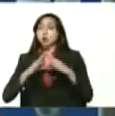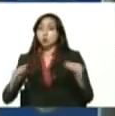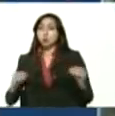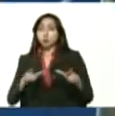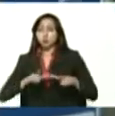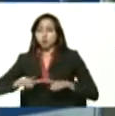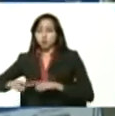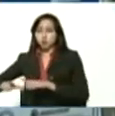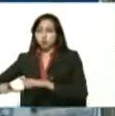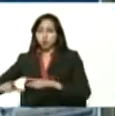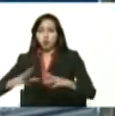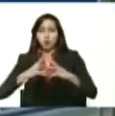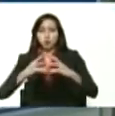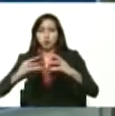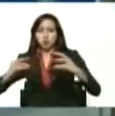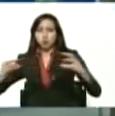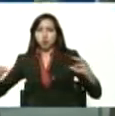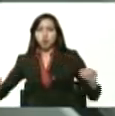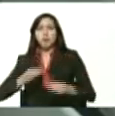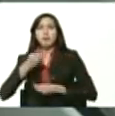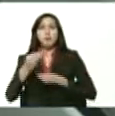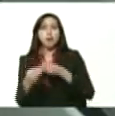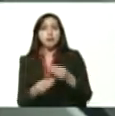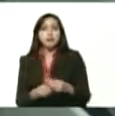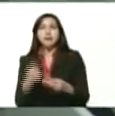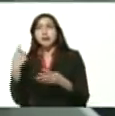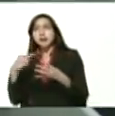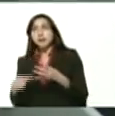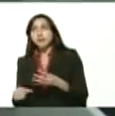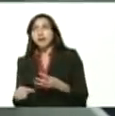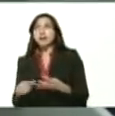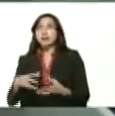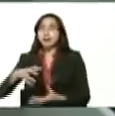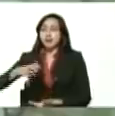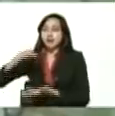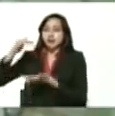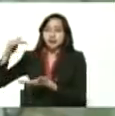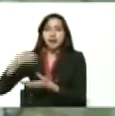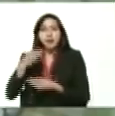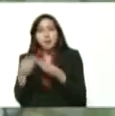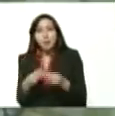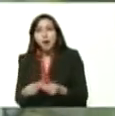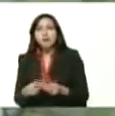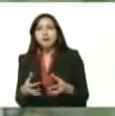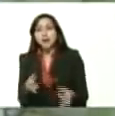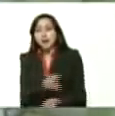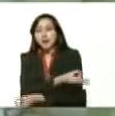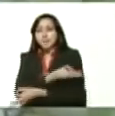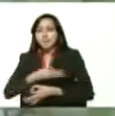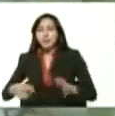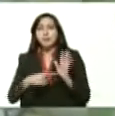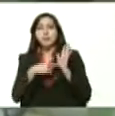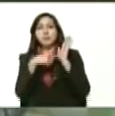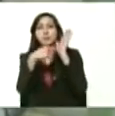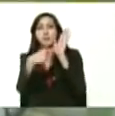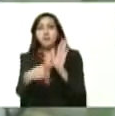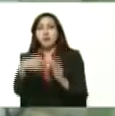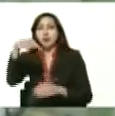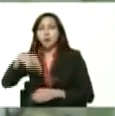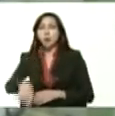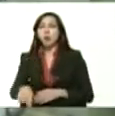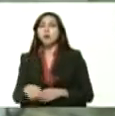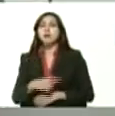empaquetado también incorporamos líneas nuevas que nos ha permitido tener los resultados que hoy estamos